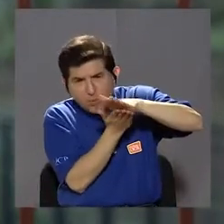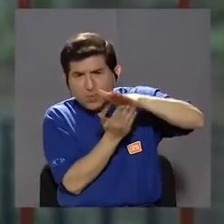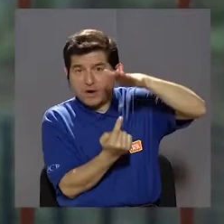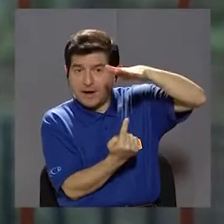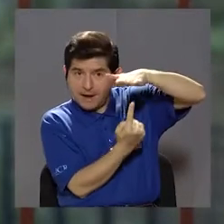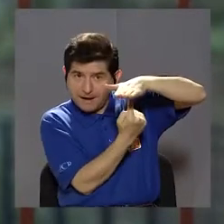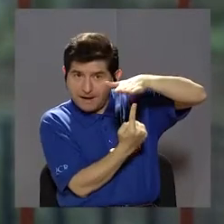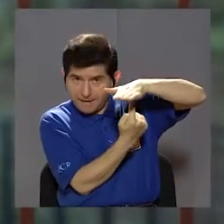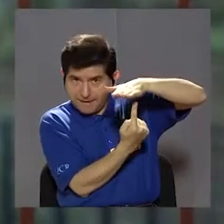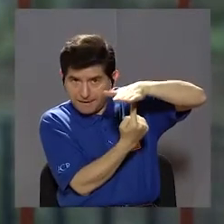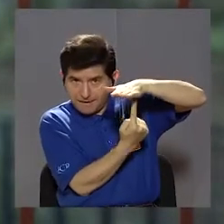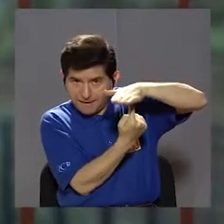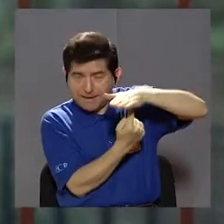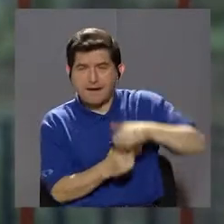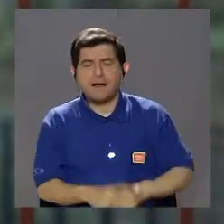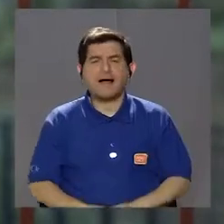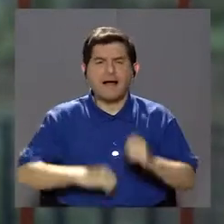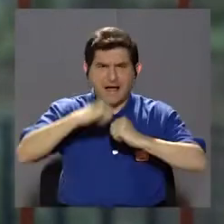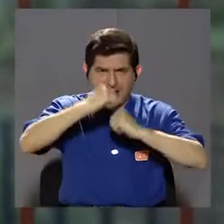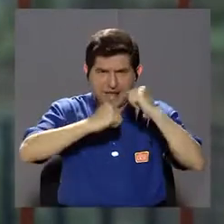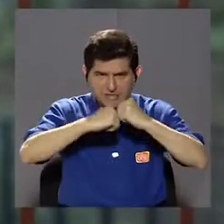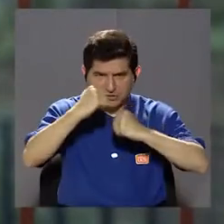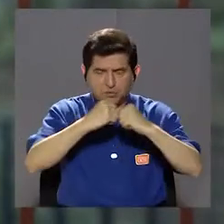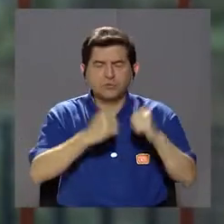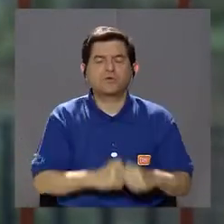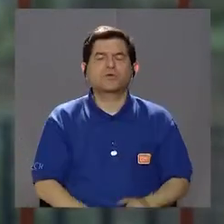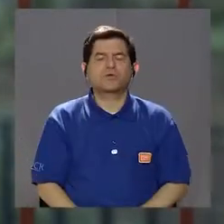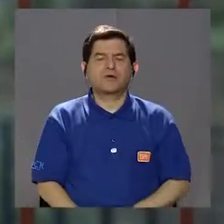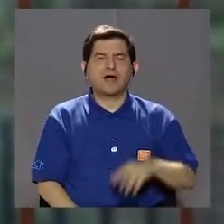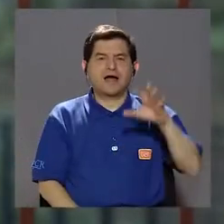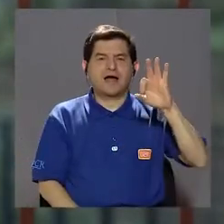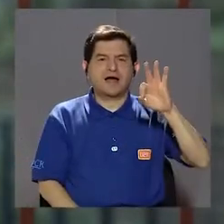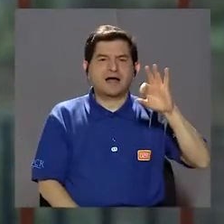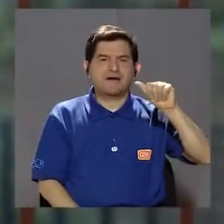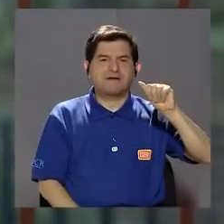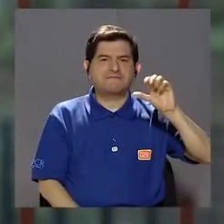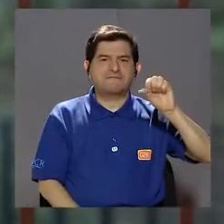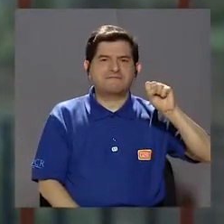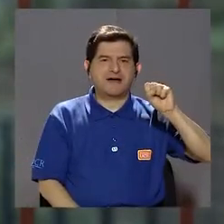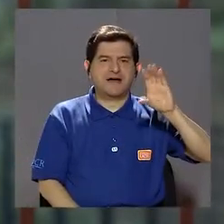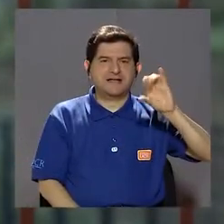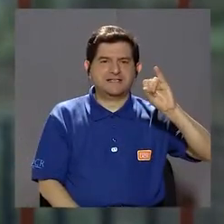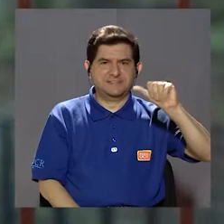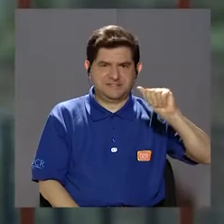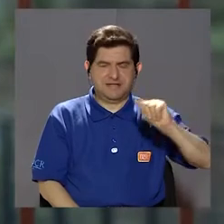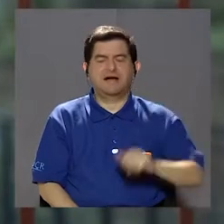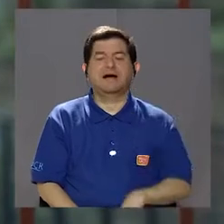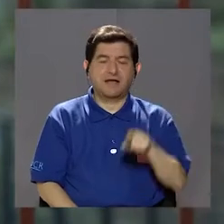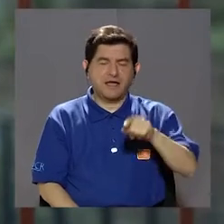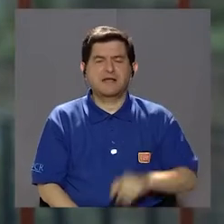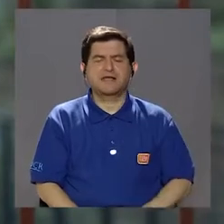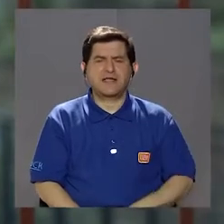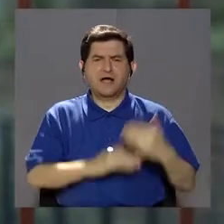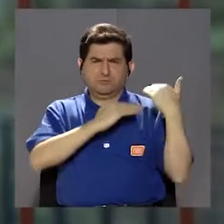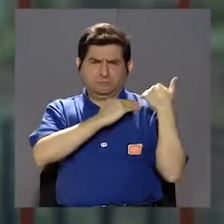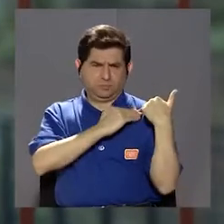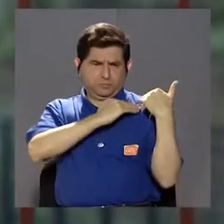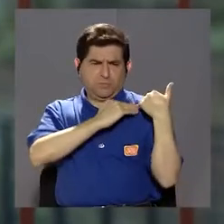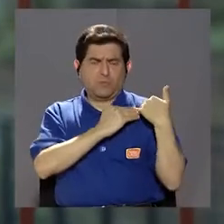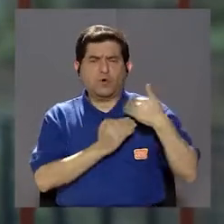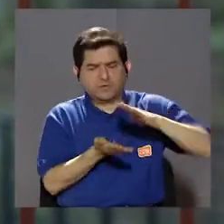tenemos en la planta del pie una estructura que se llama fascia plantar. Esa fascia le da